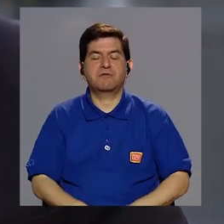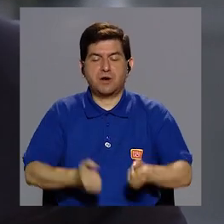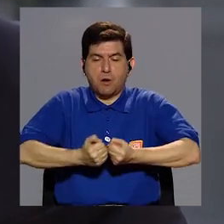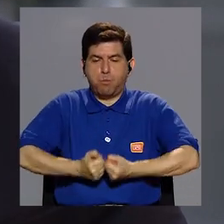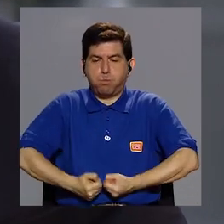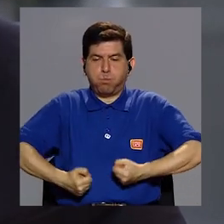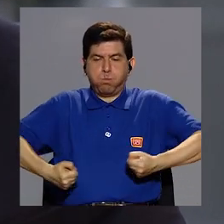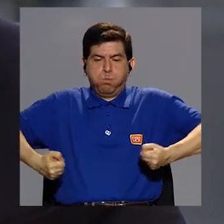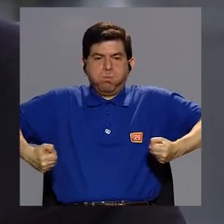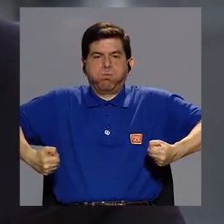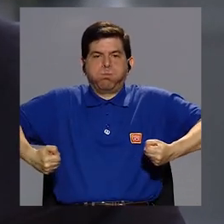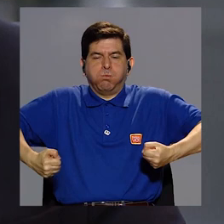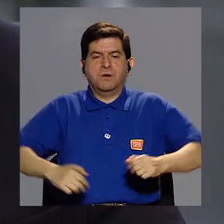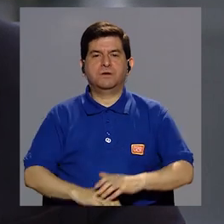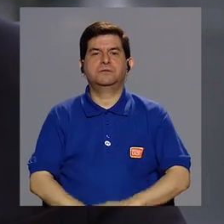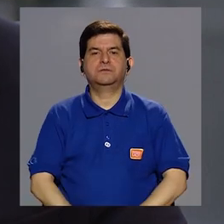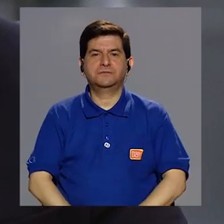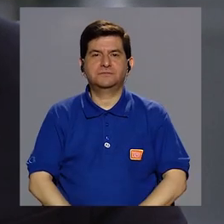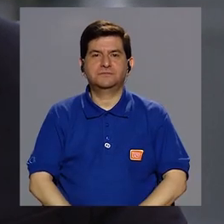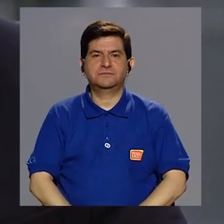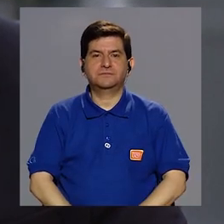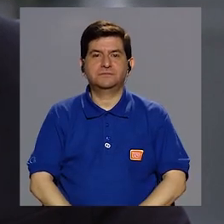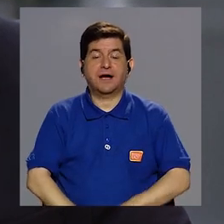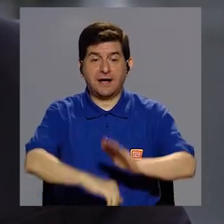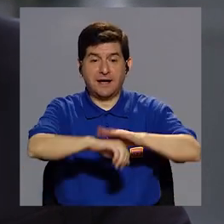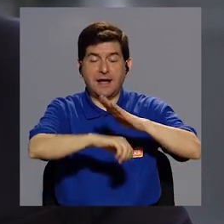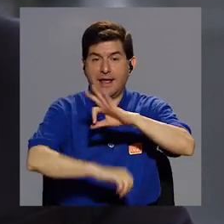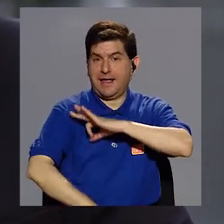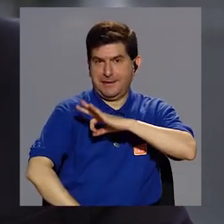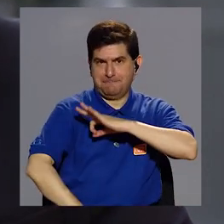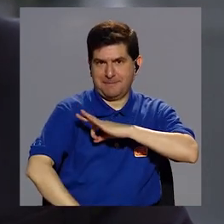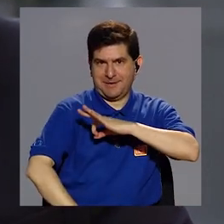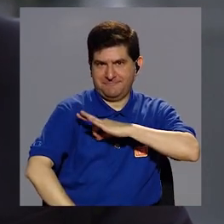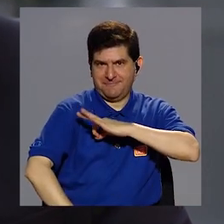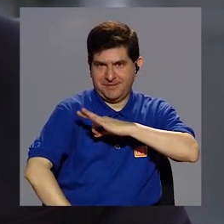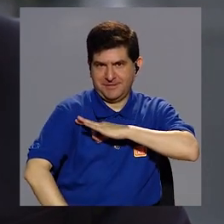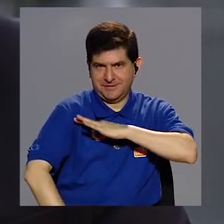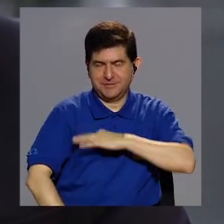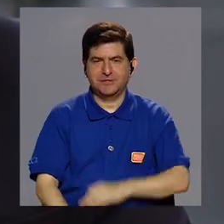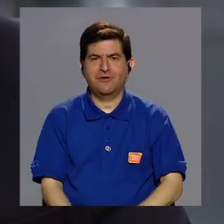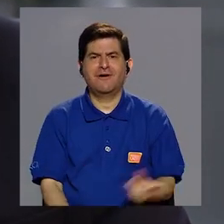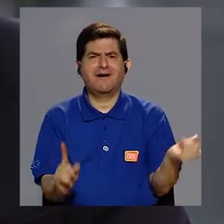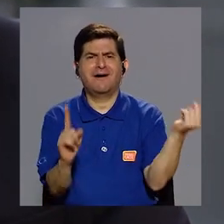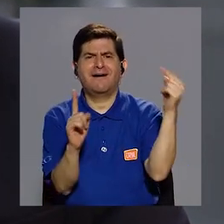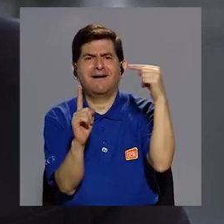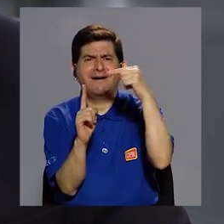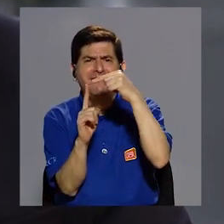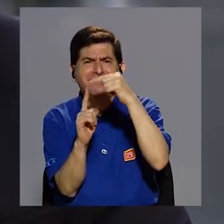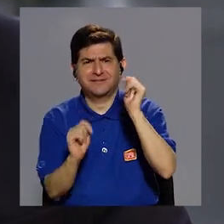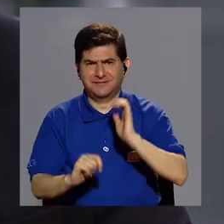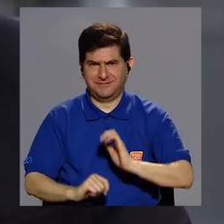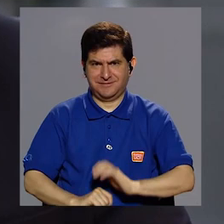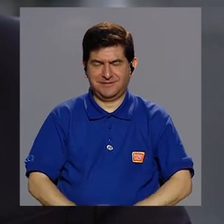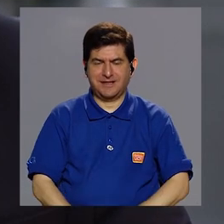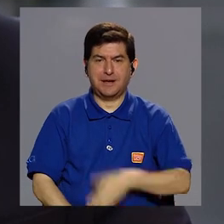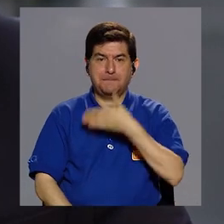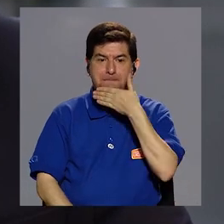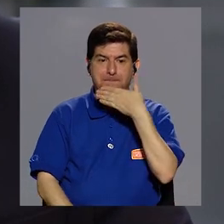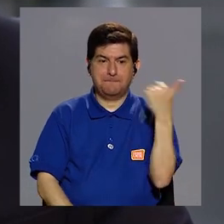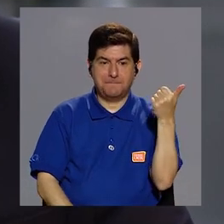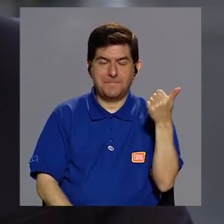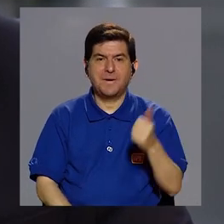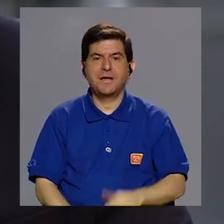hablado de sobrepeso y de obesidad. Nos da el beneficio, incluso, de